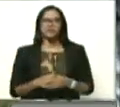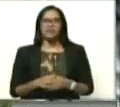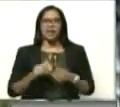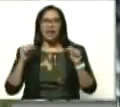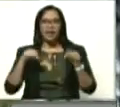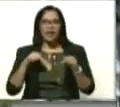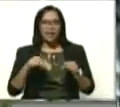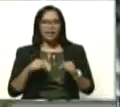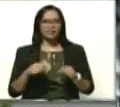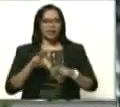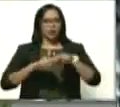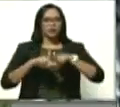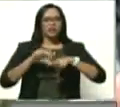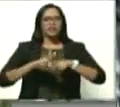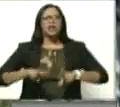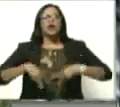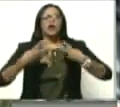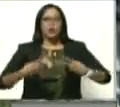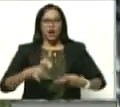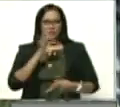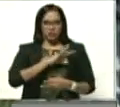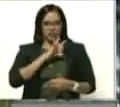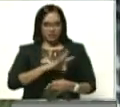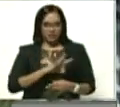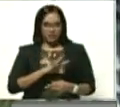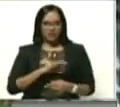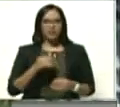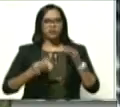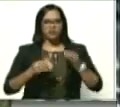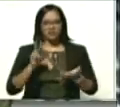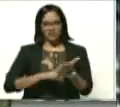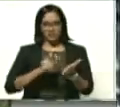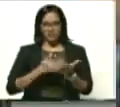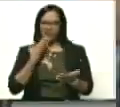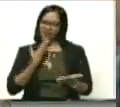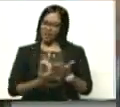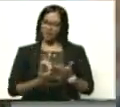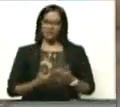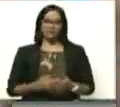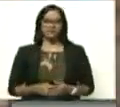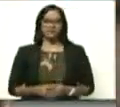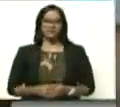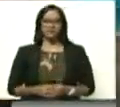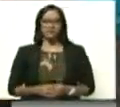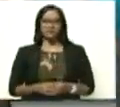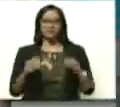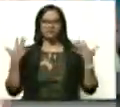construcción de la nueva sociedad que queremos de justicia y de verdad. Gracias por todo. Gracias.